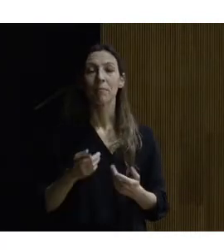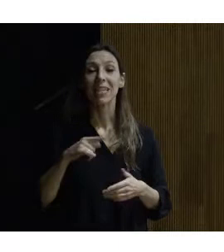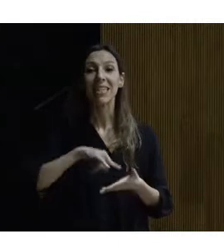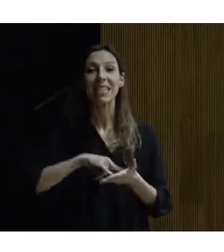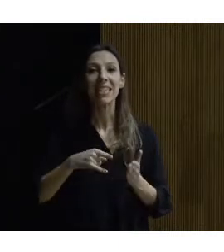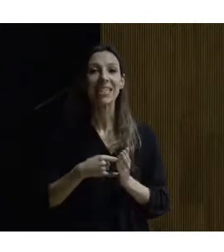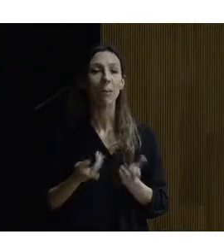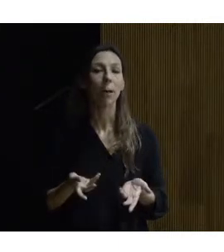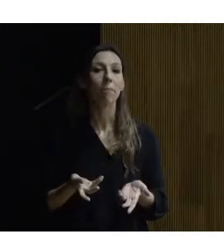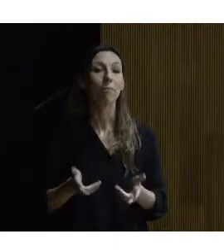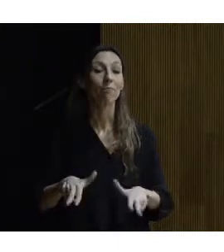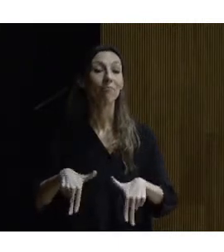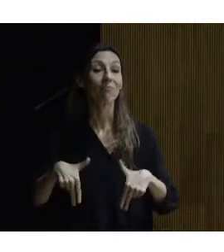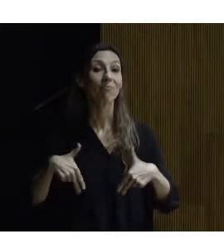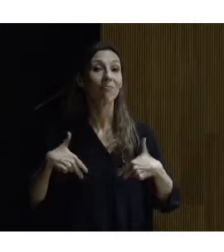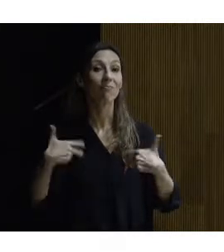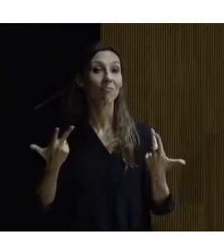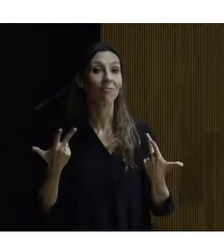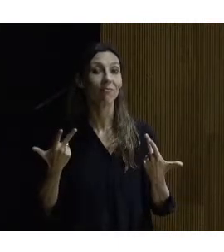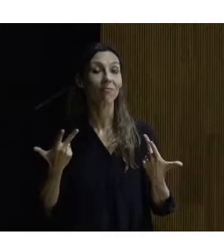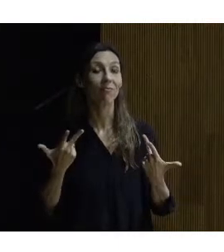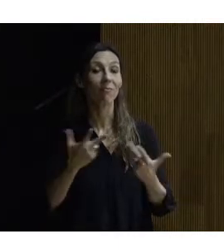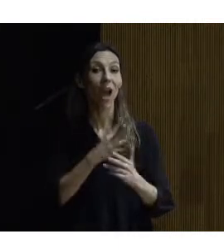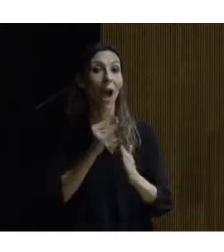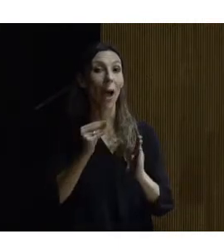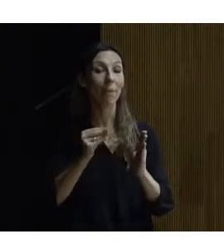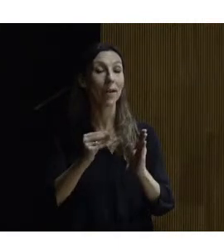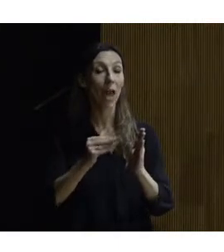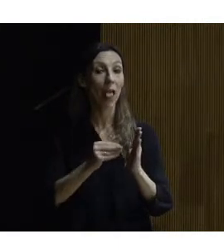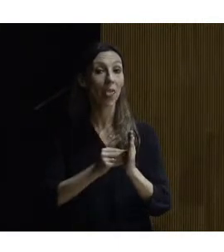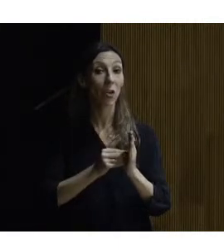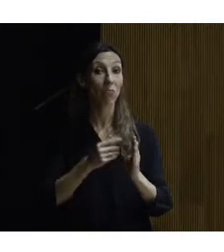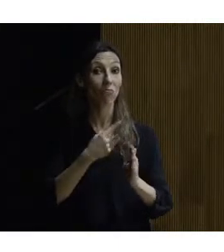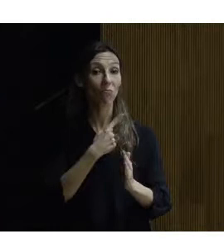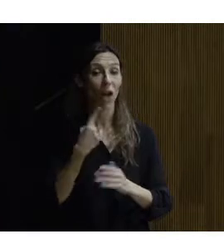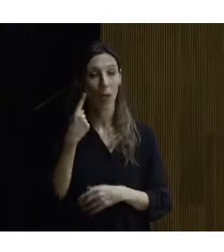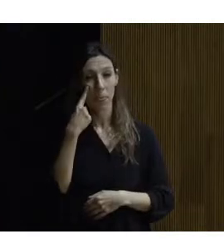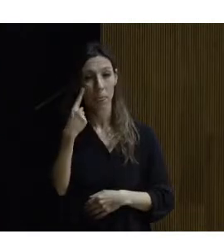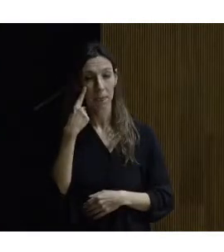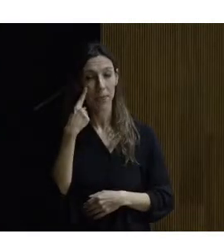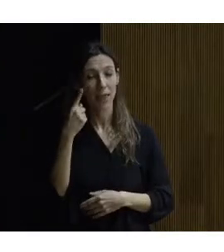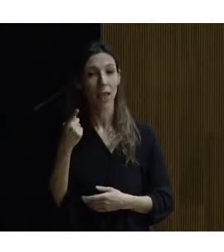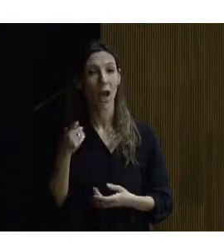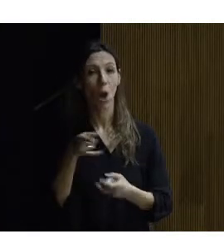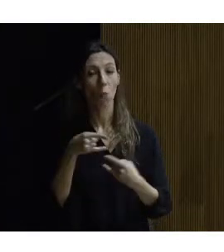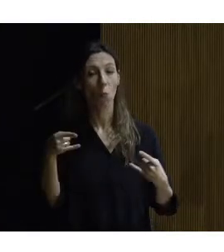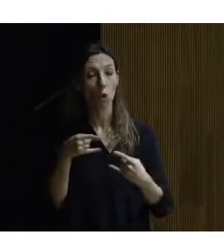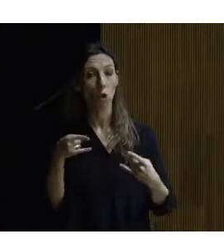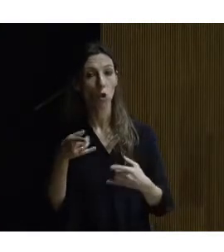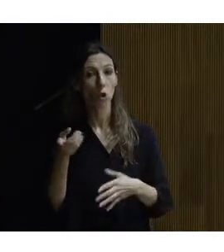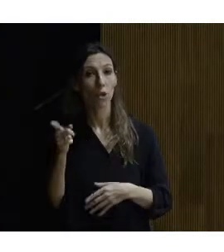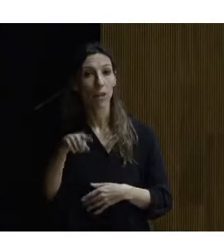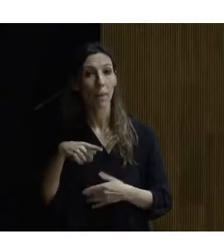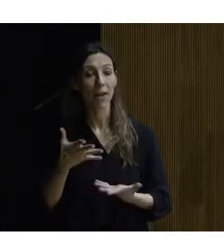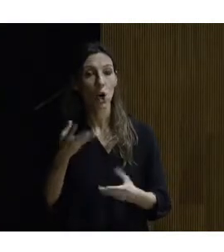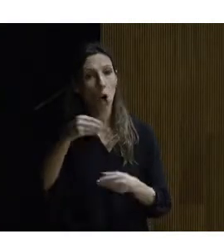lo que nos permite es que la aplicación Amuse te detecte vía bluetooth y te dé los contenidos de ese